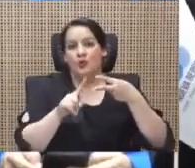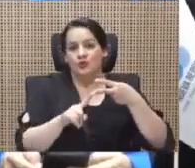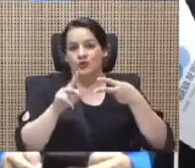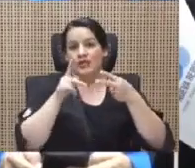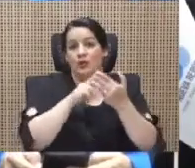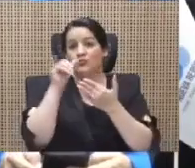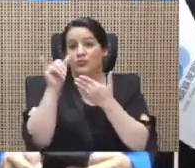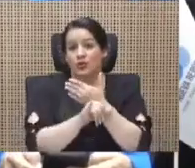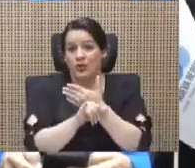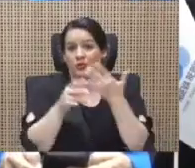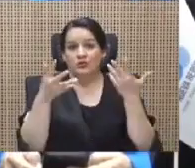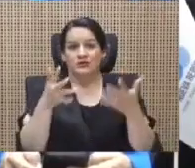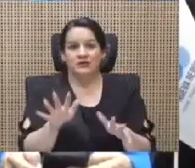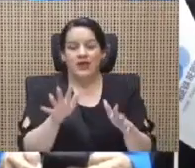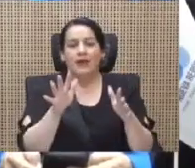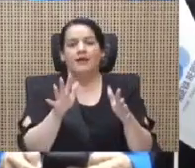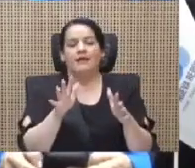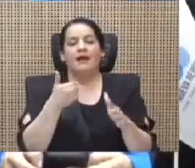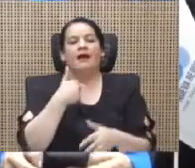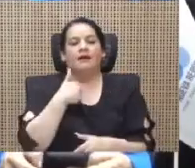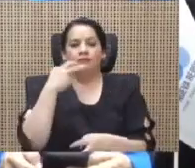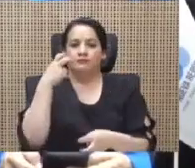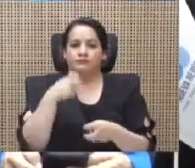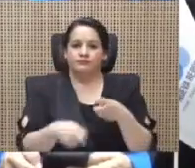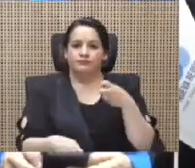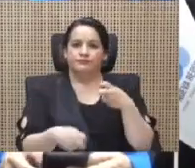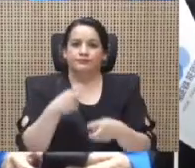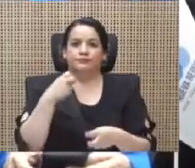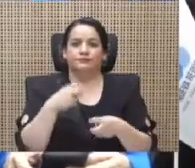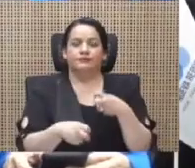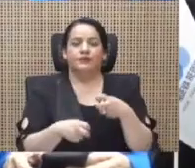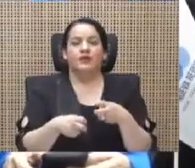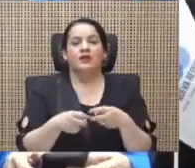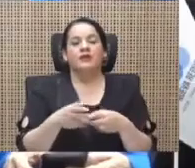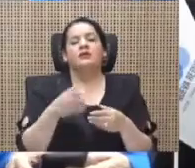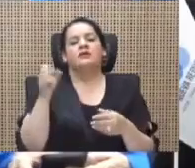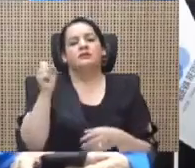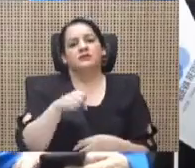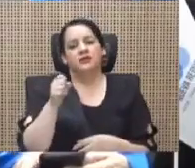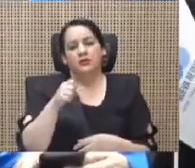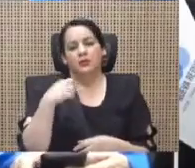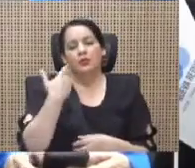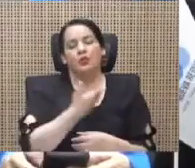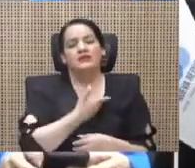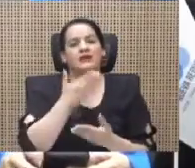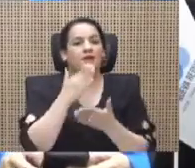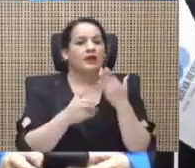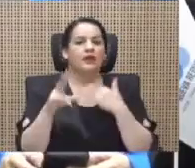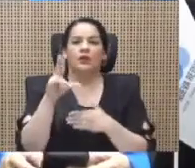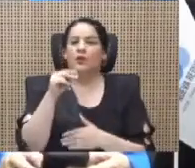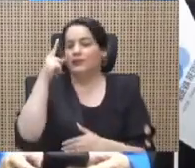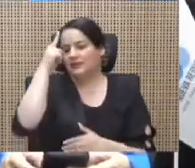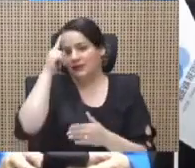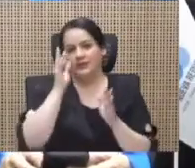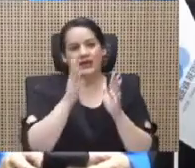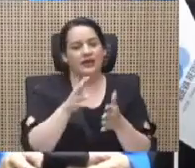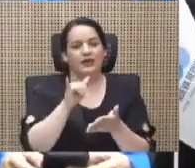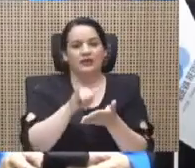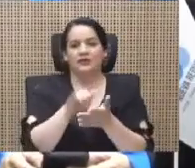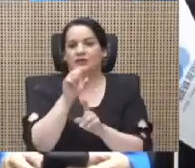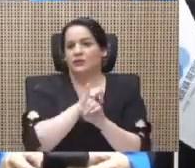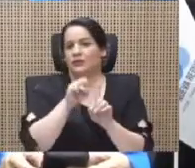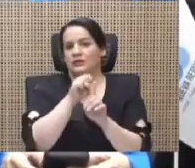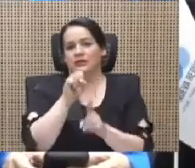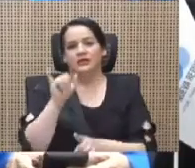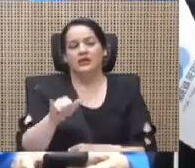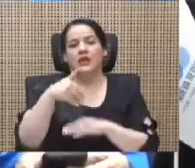proyectos, ya están presentando problemas. Por supuesto que de nuestra parte no pensamos dejar este asunto así y vamos a enviar una